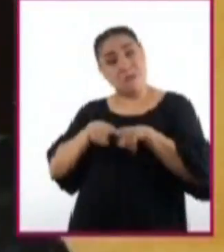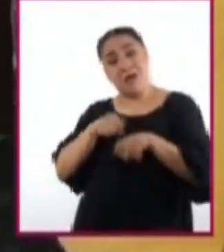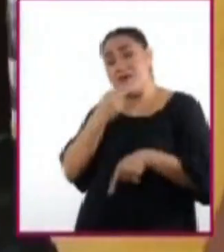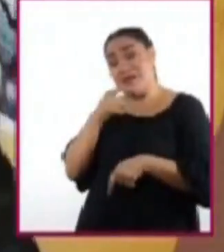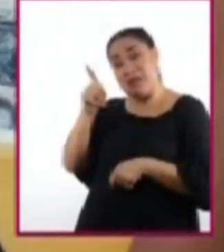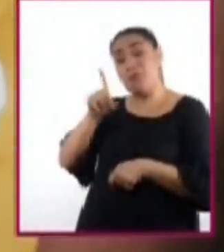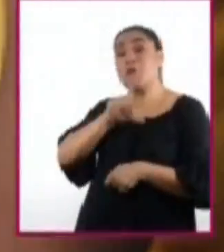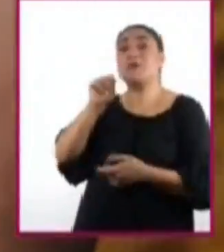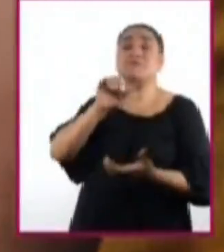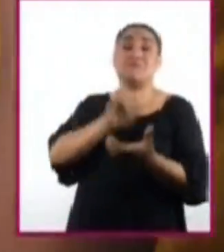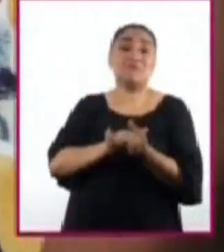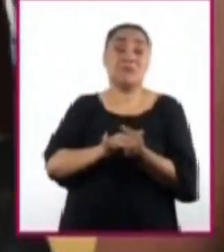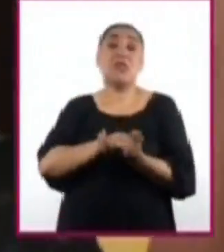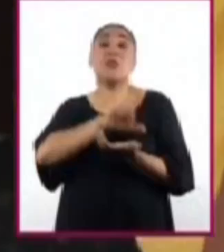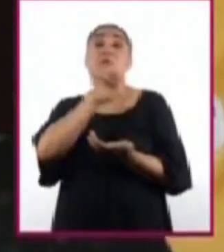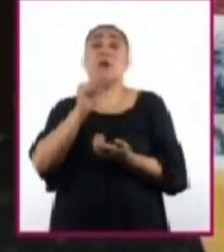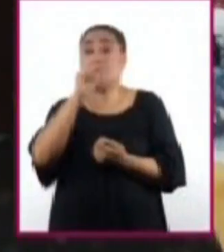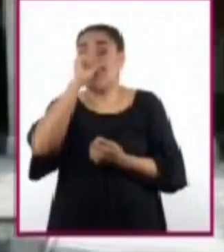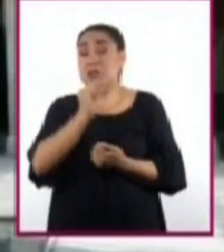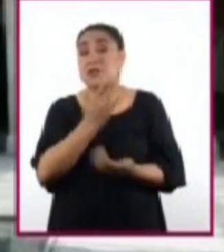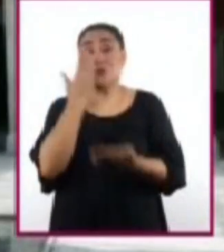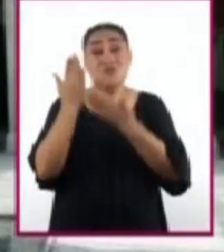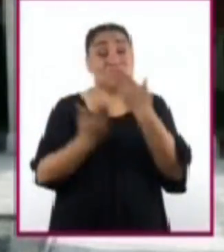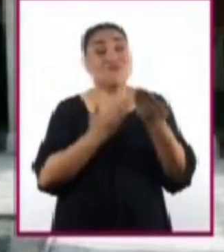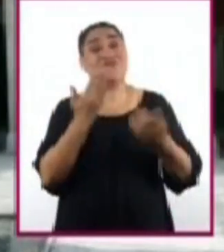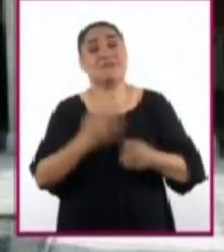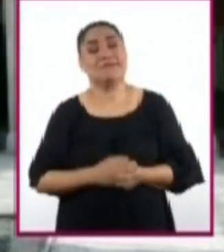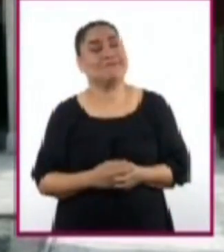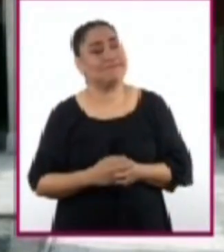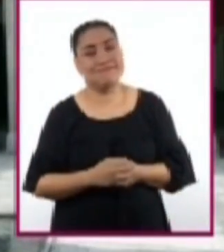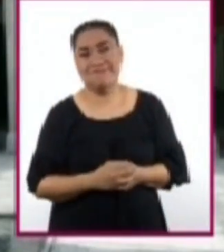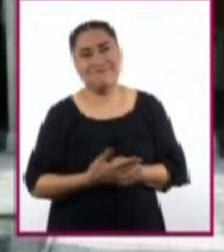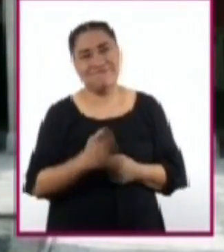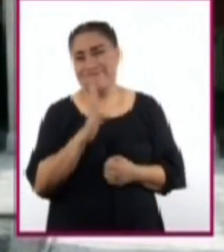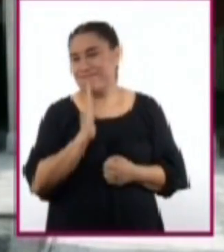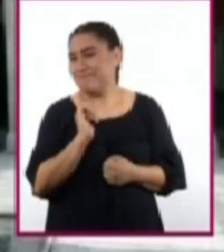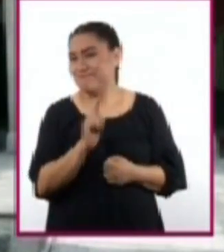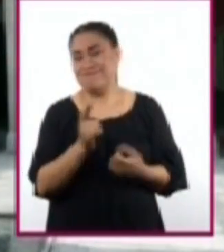y se casaron y ya no pudieron seguir estudiando. ¡Qué mala onda!